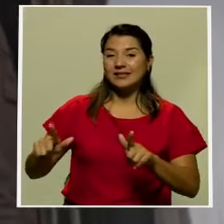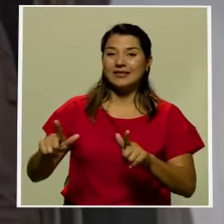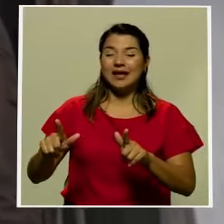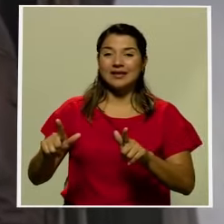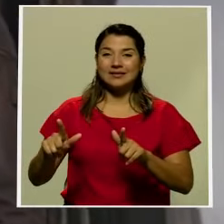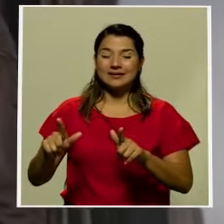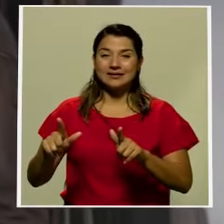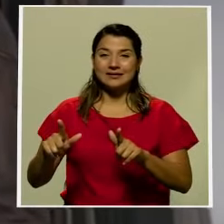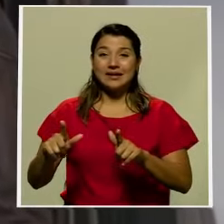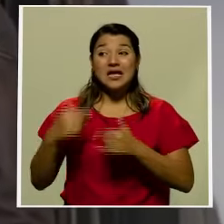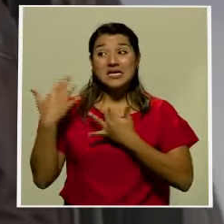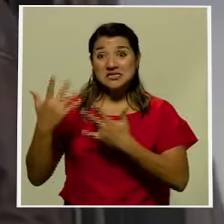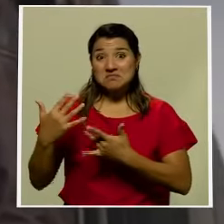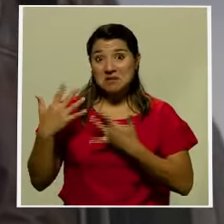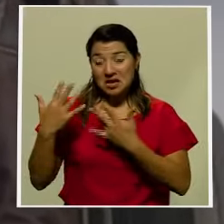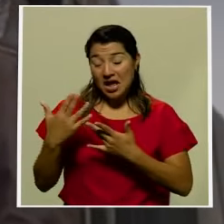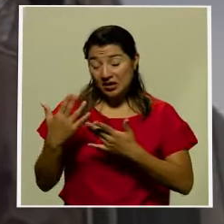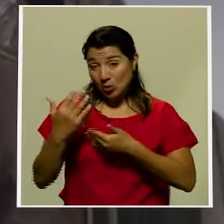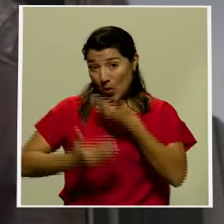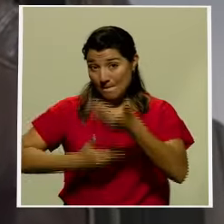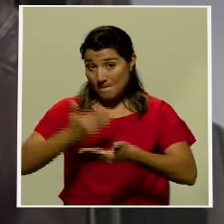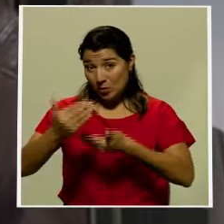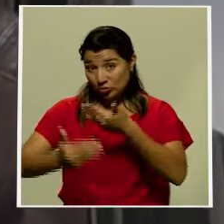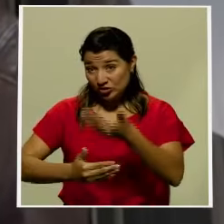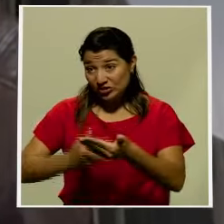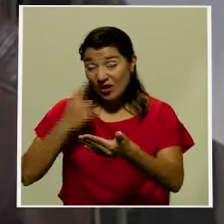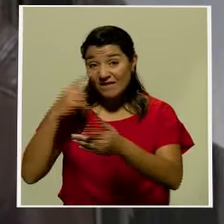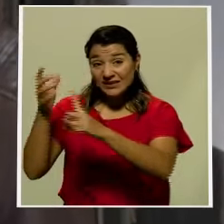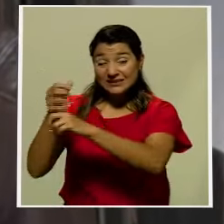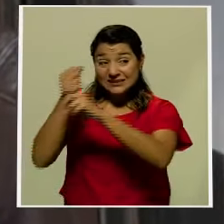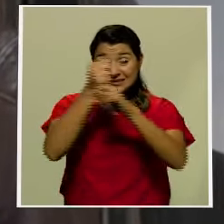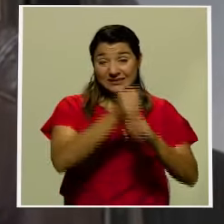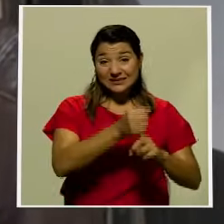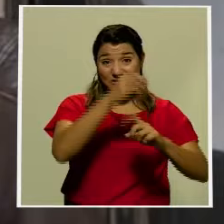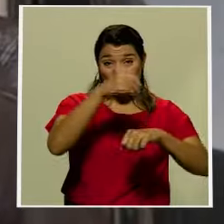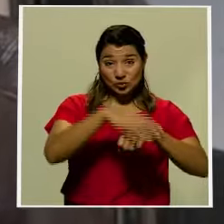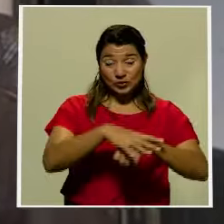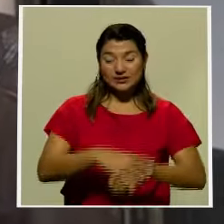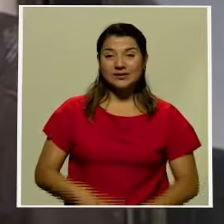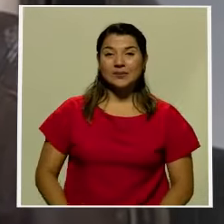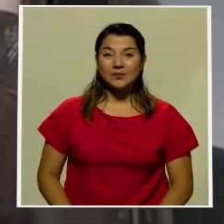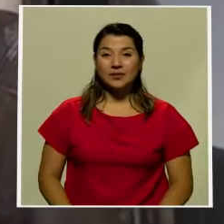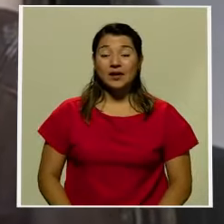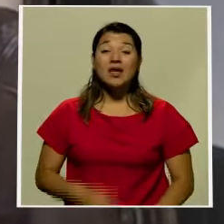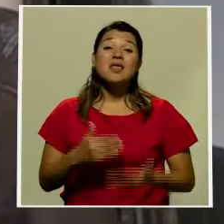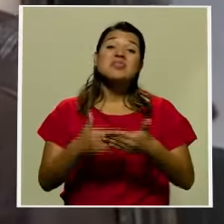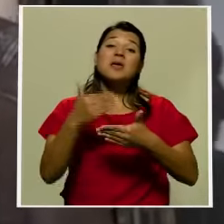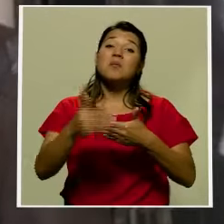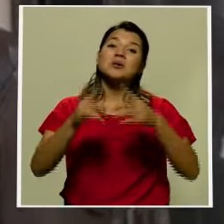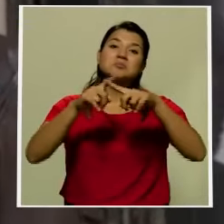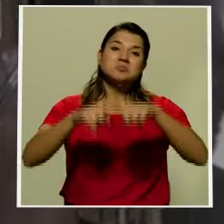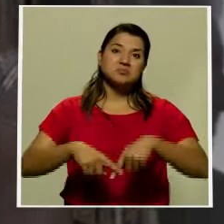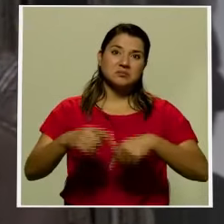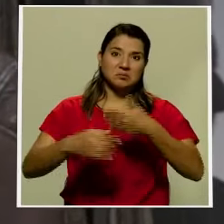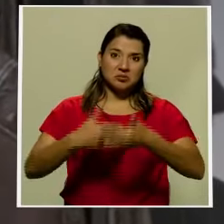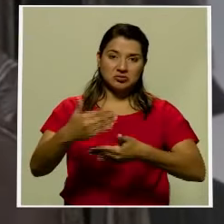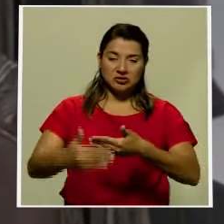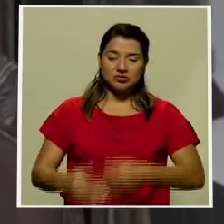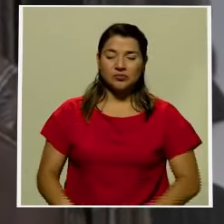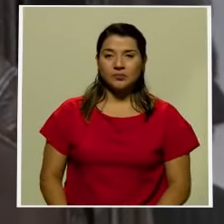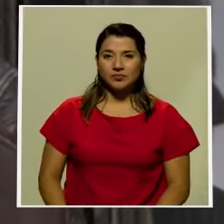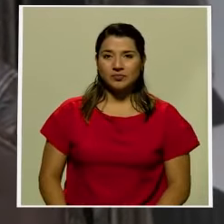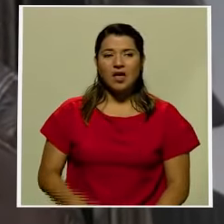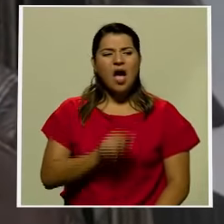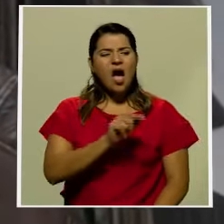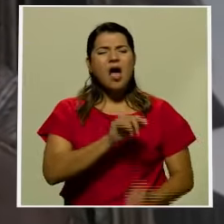a la espera de examinar un pedido de extradición a Suecia que lo reclamaba por violación. Cargos que luego fueron desestimados. Allí